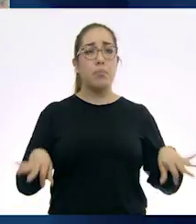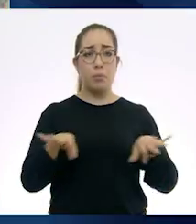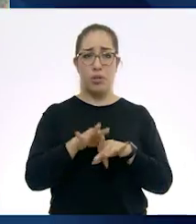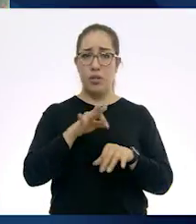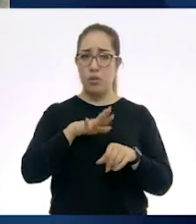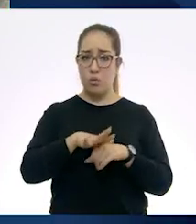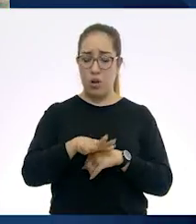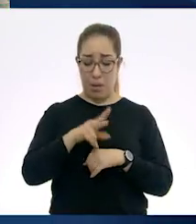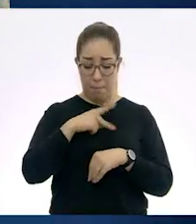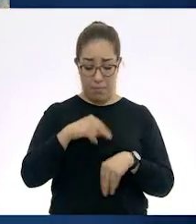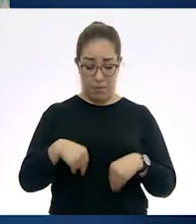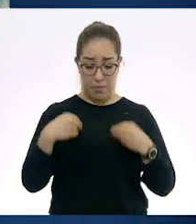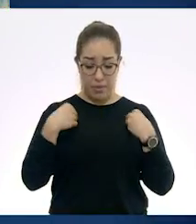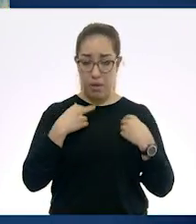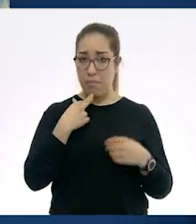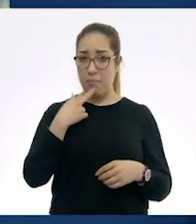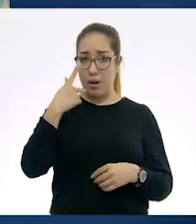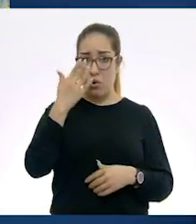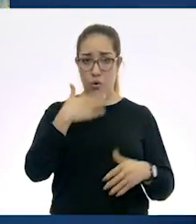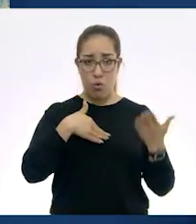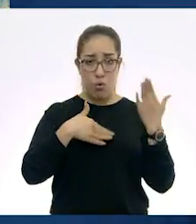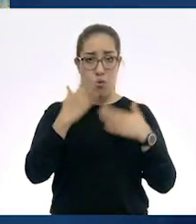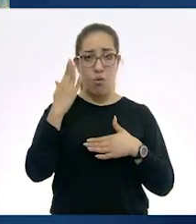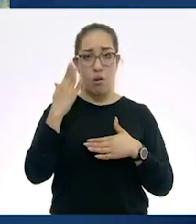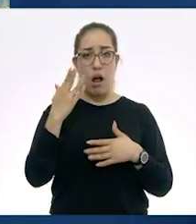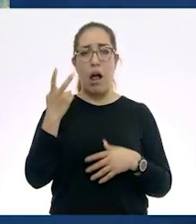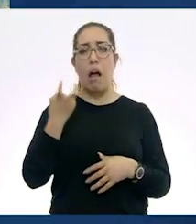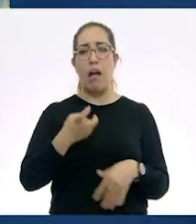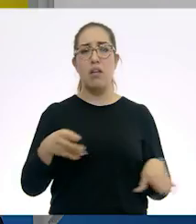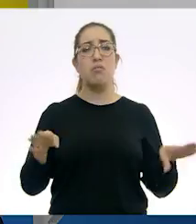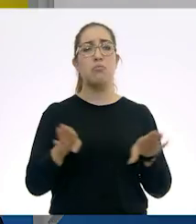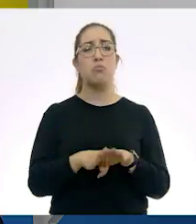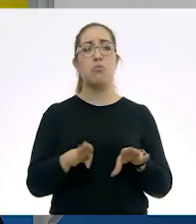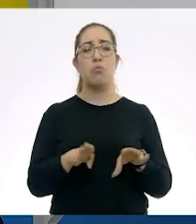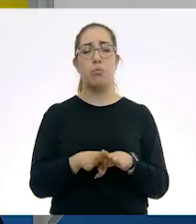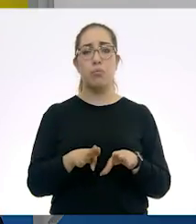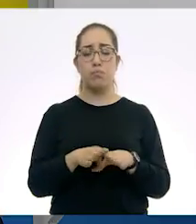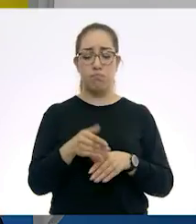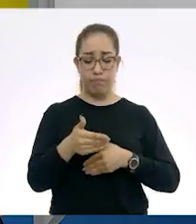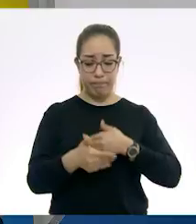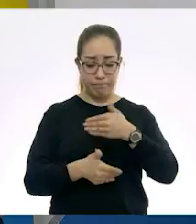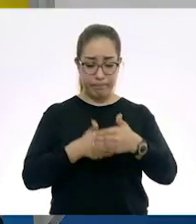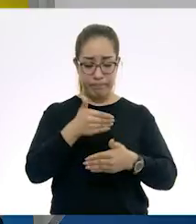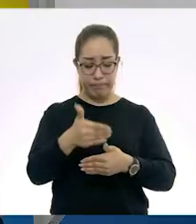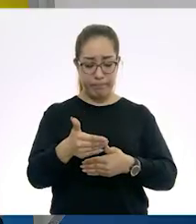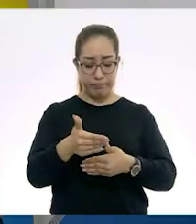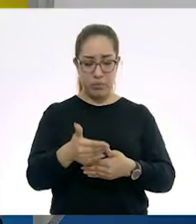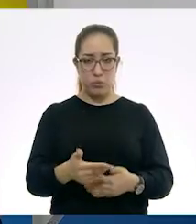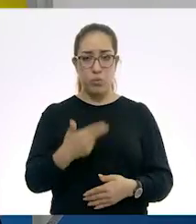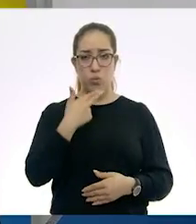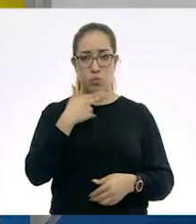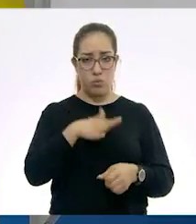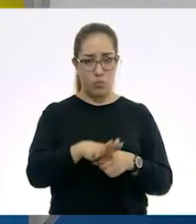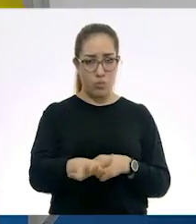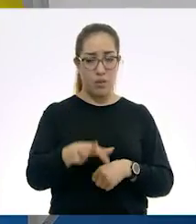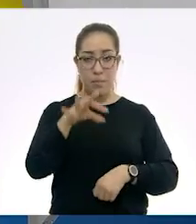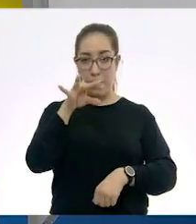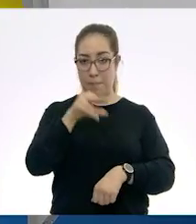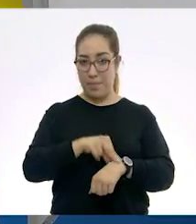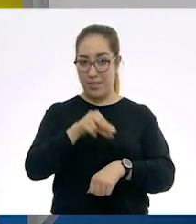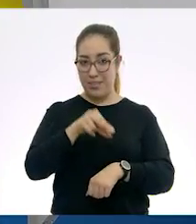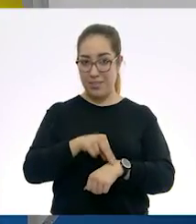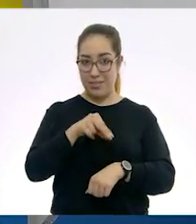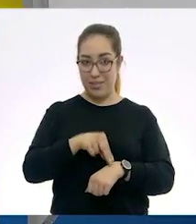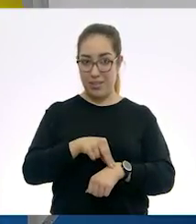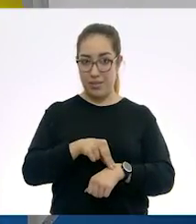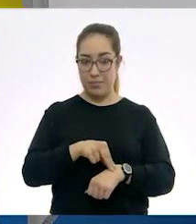de vida. Y como parte de eso, tenemos que se desarrolló algunos de los primeros principios de la medicina. Y